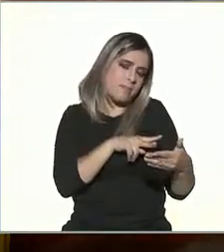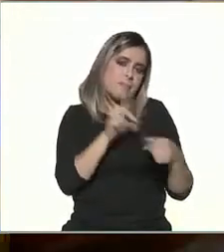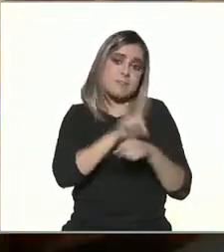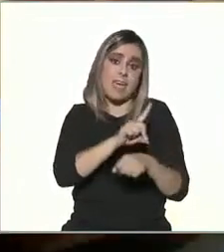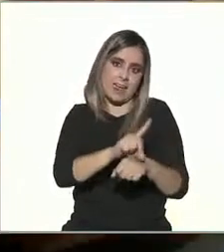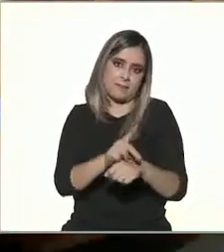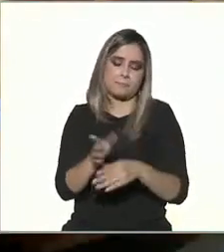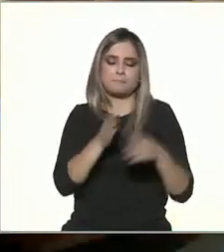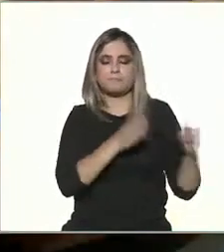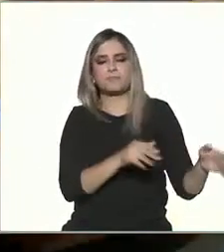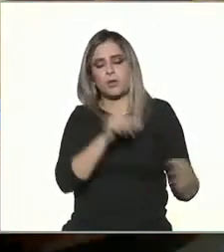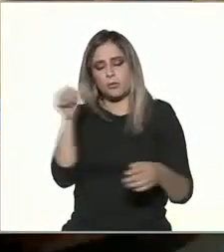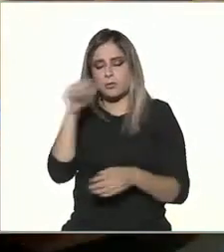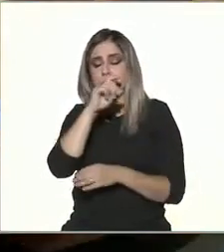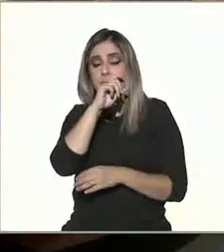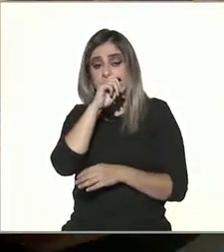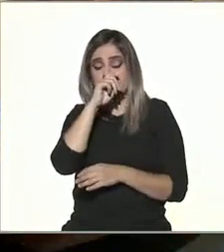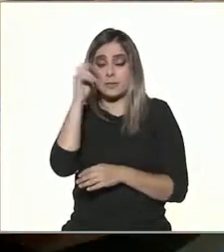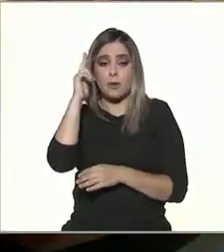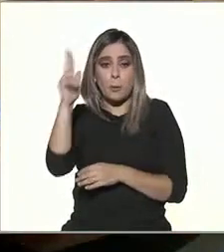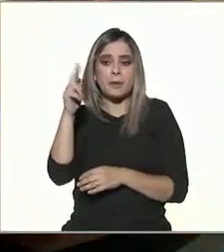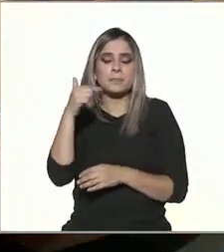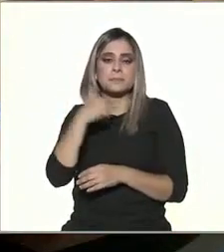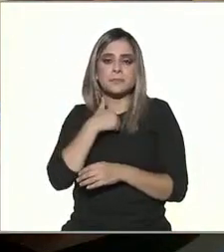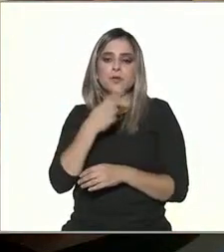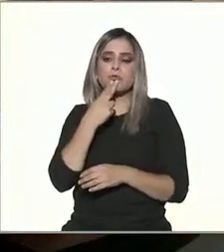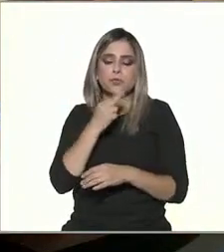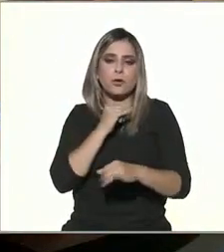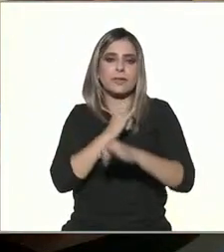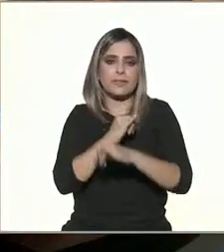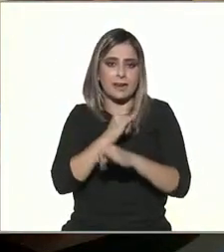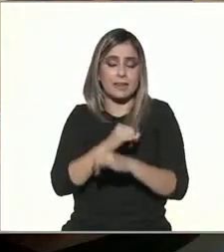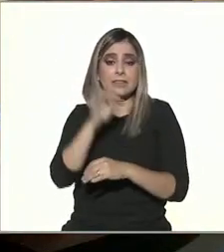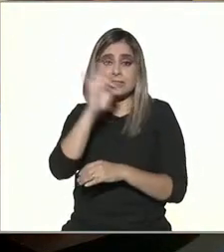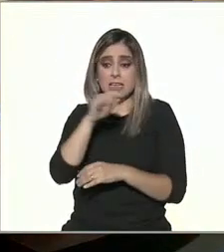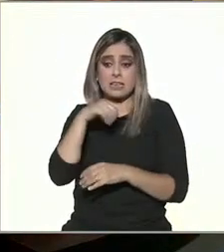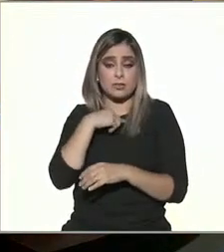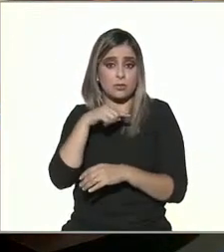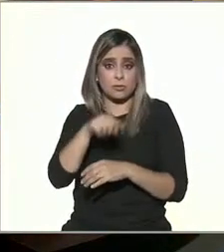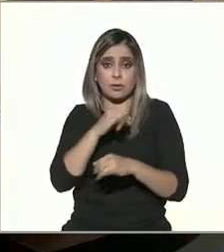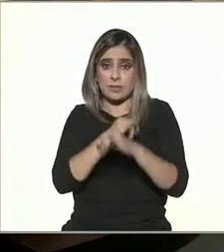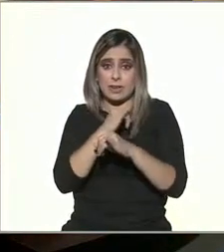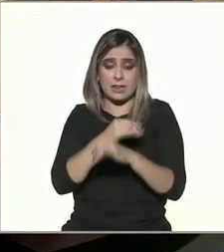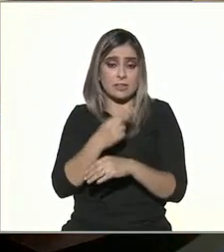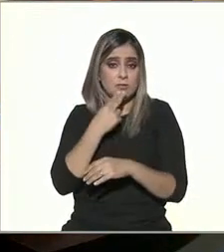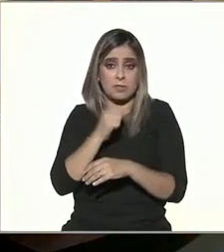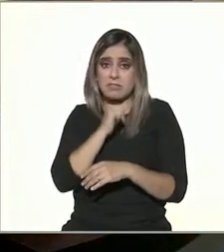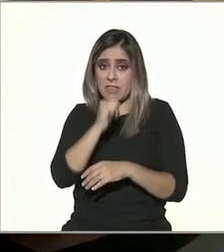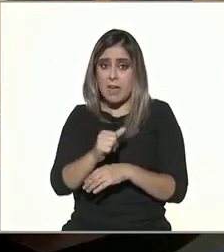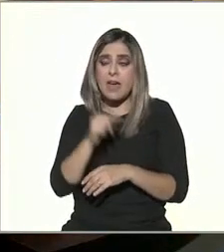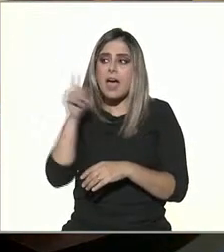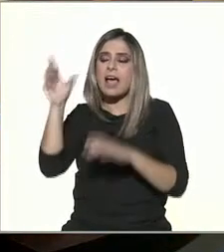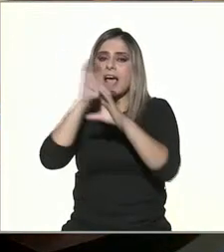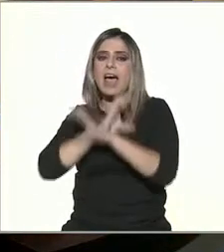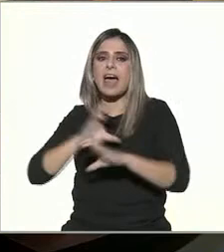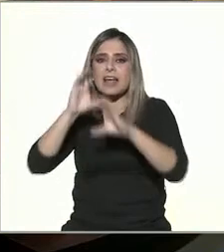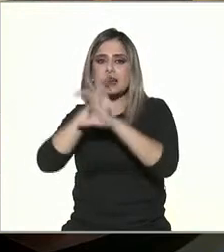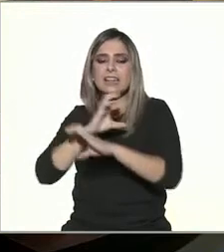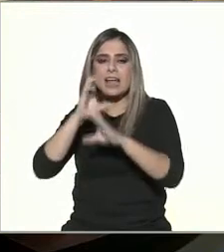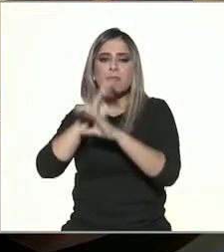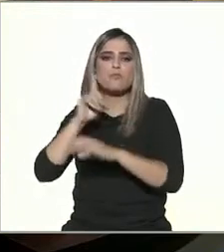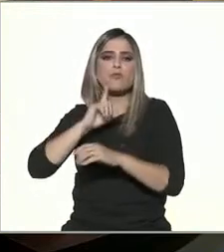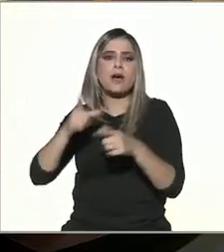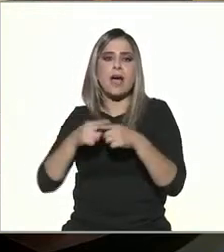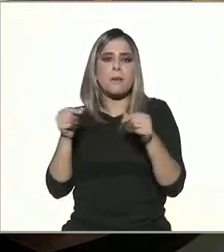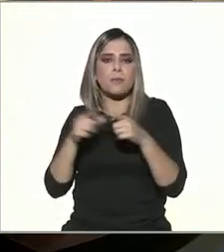Mireya Torrentera nos dijo, hola, yo sin el internet nunca hubiera conocido a la cantante japonesa virtual holográfica Hatsune Miku.